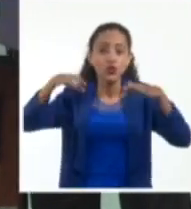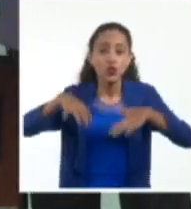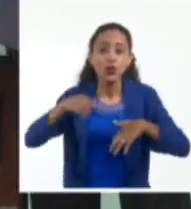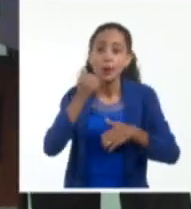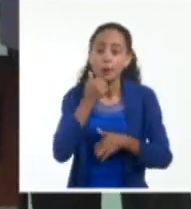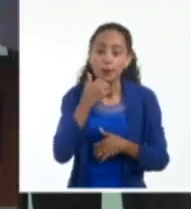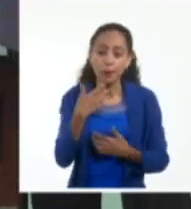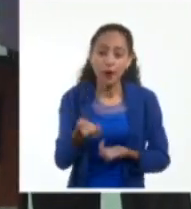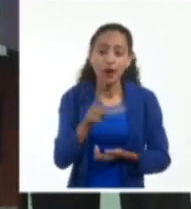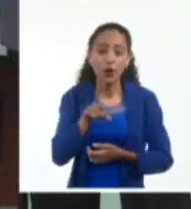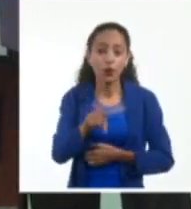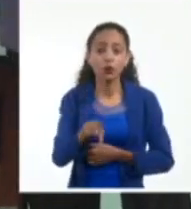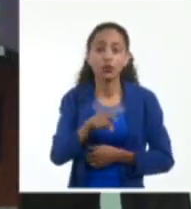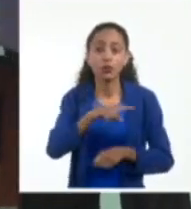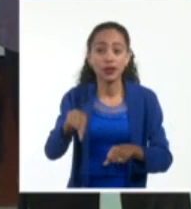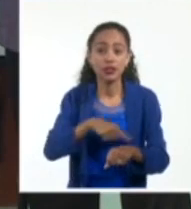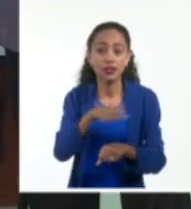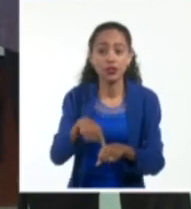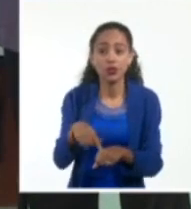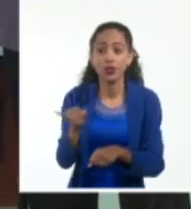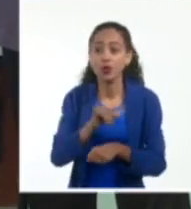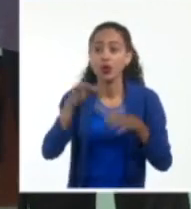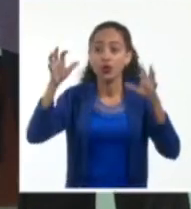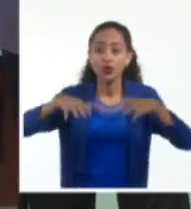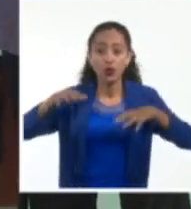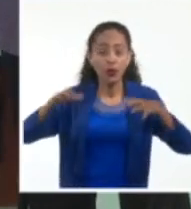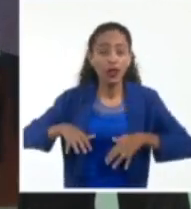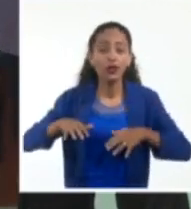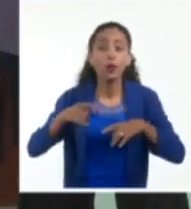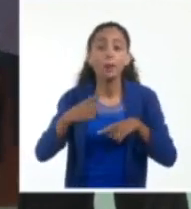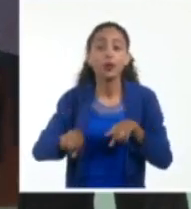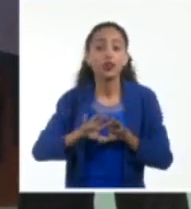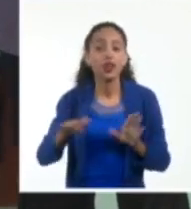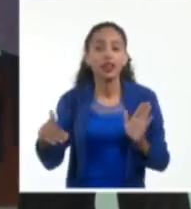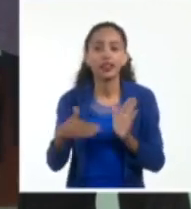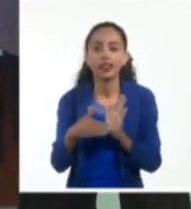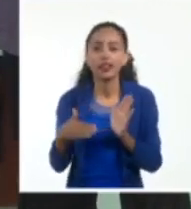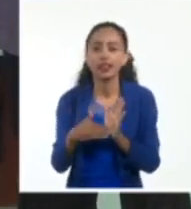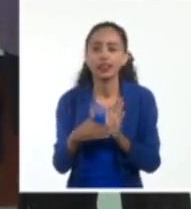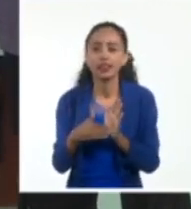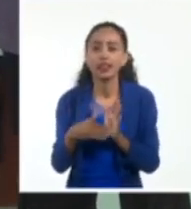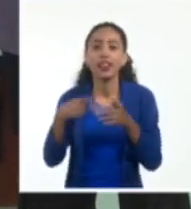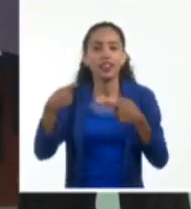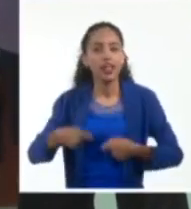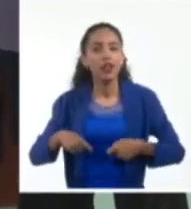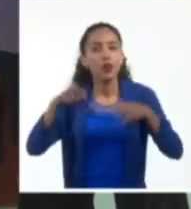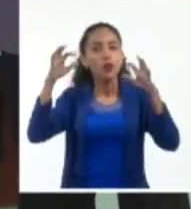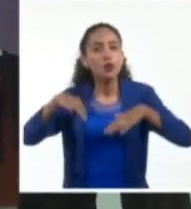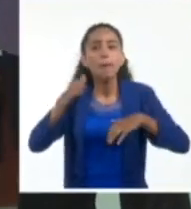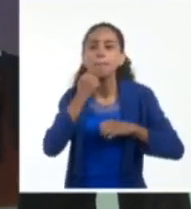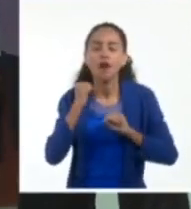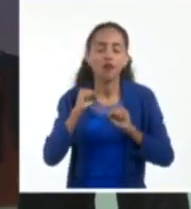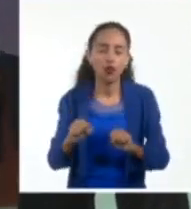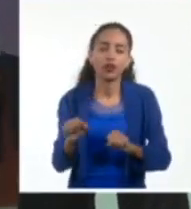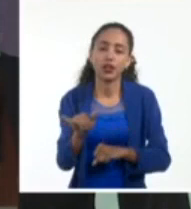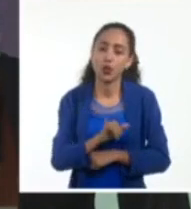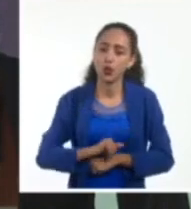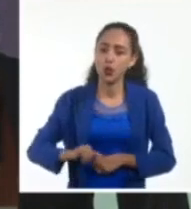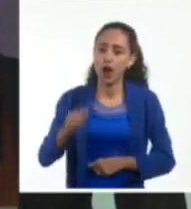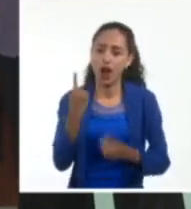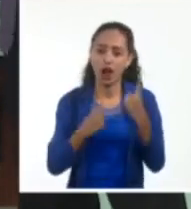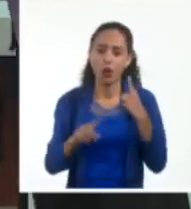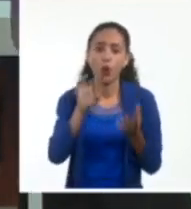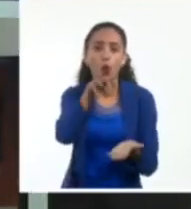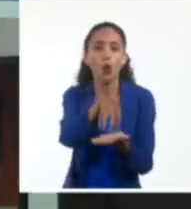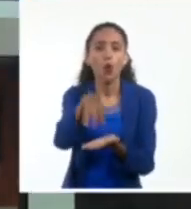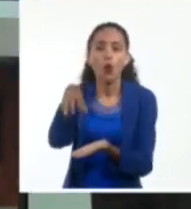gradualmente en las últimas horas. Ha estado lloviendo en intervalos, pero ya desde la tarde de llover un poco más fuerte, incluso intenso en algunas